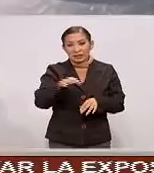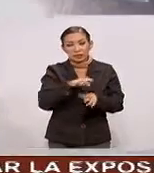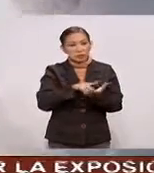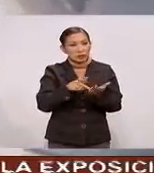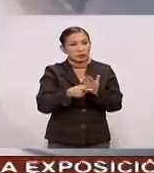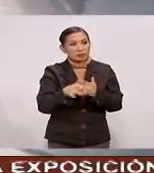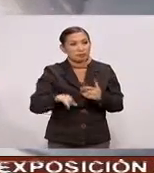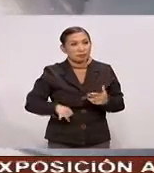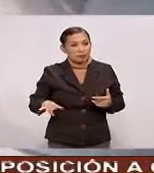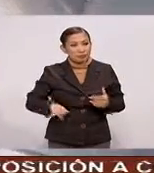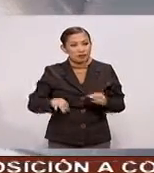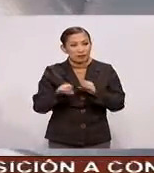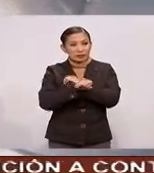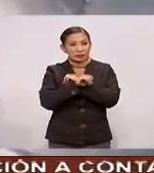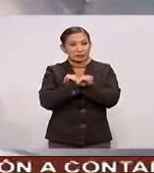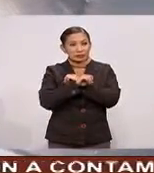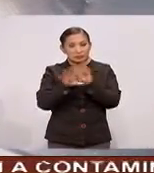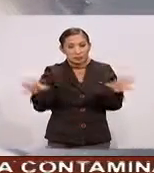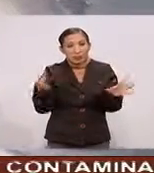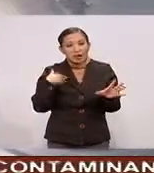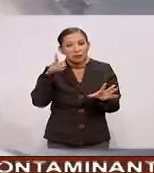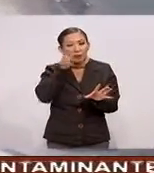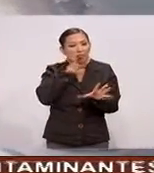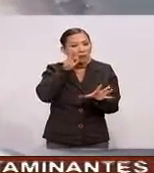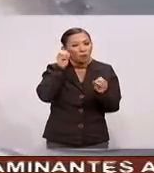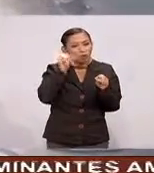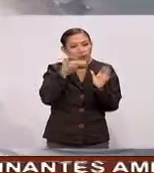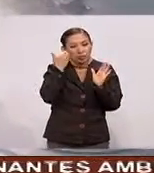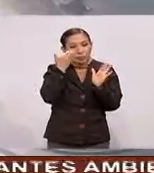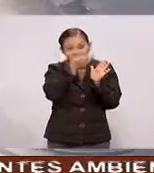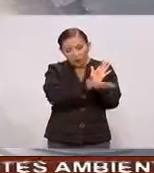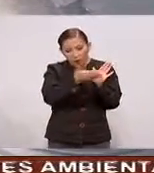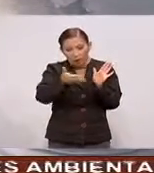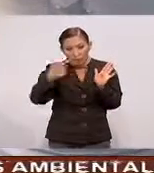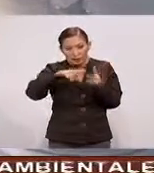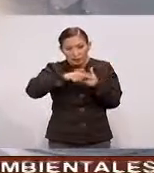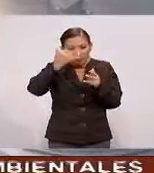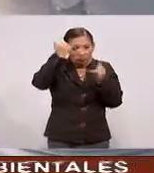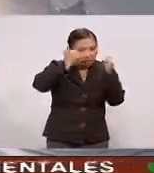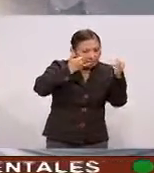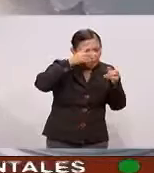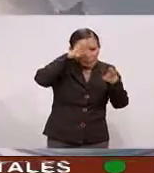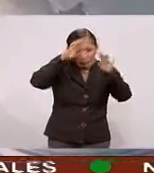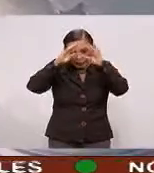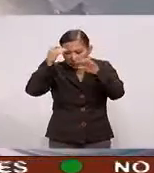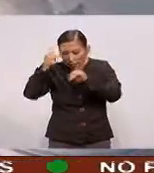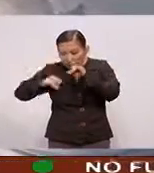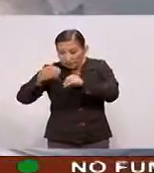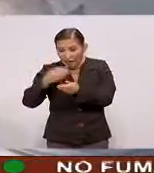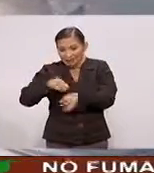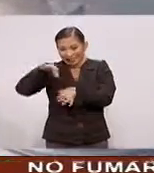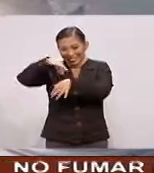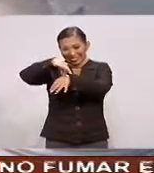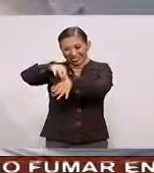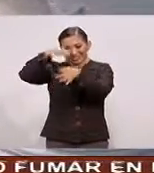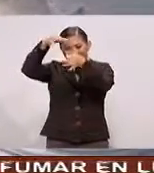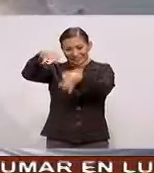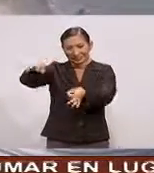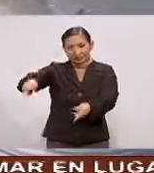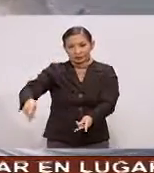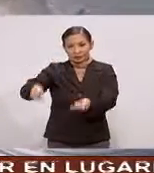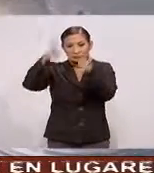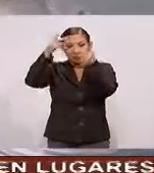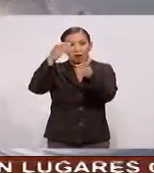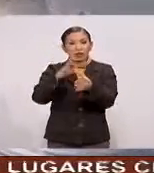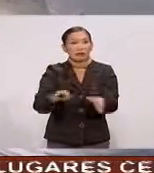Interesante Que obviamente Pues se consta De muchas etapas Desde que se imagina Se piensa Se idea Hasta que sale A la venta